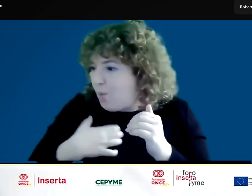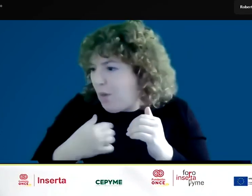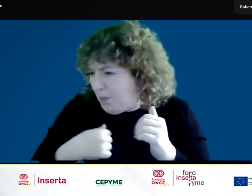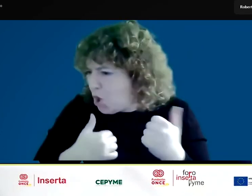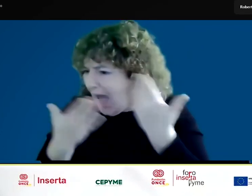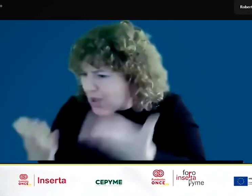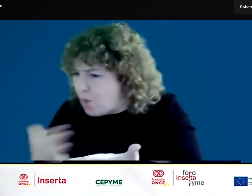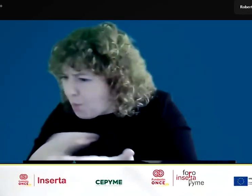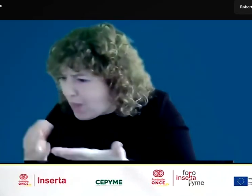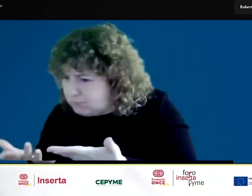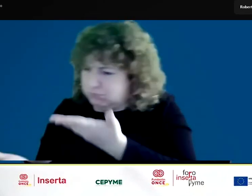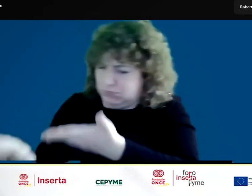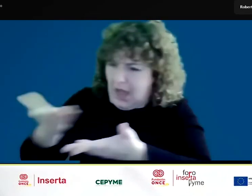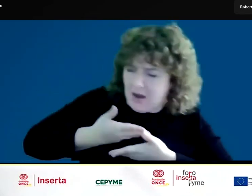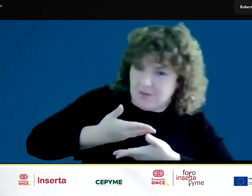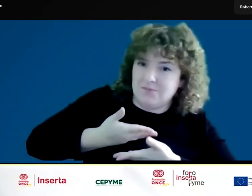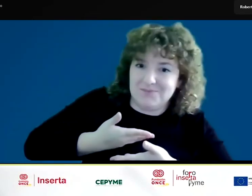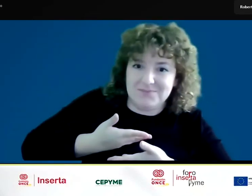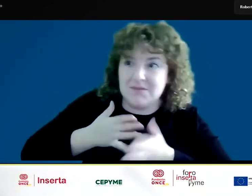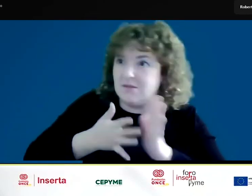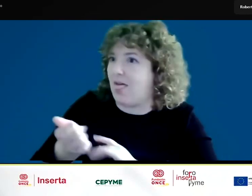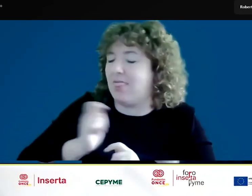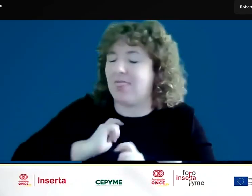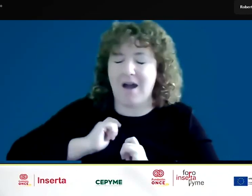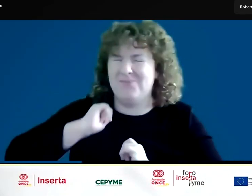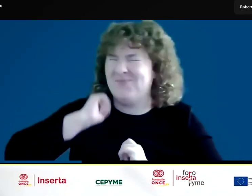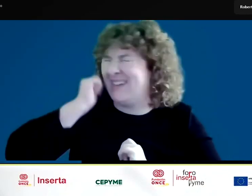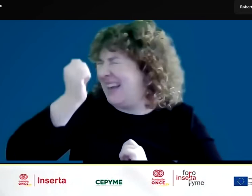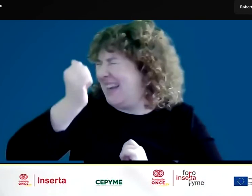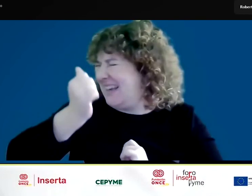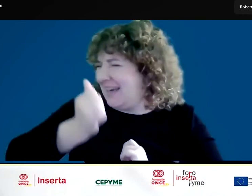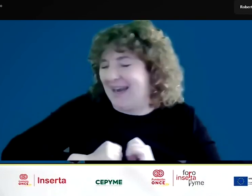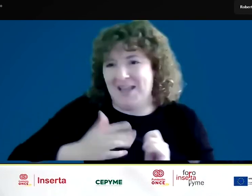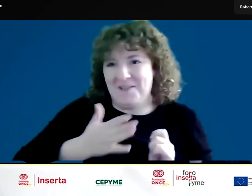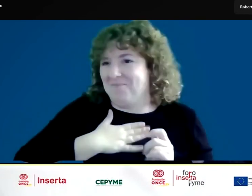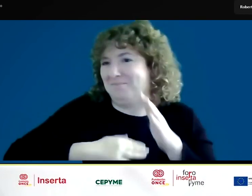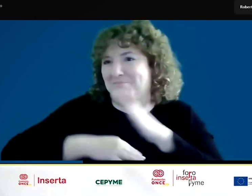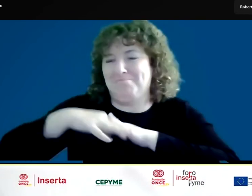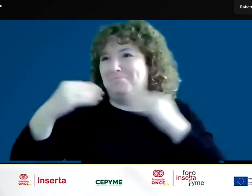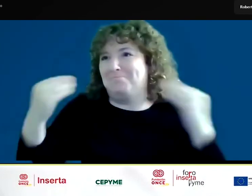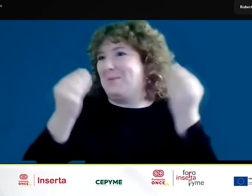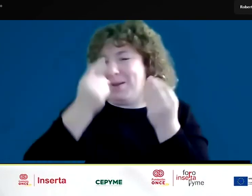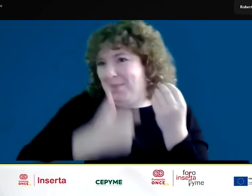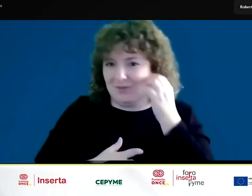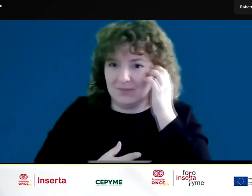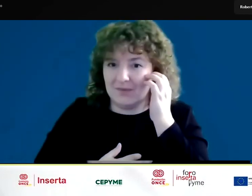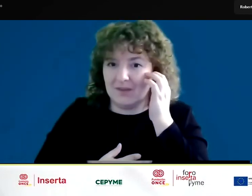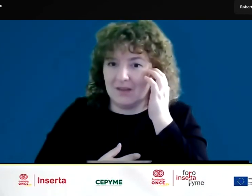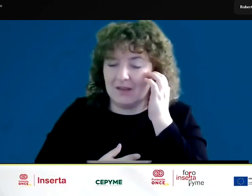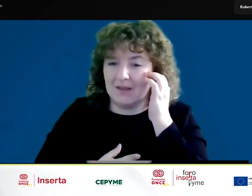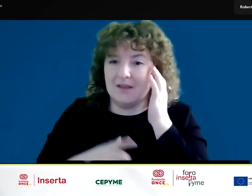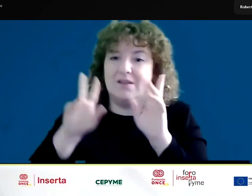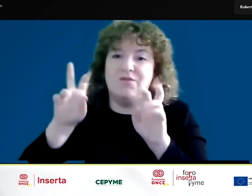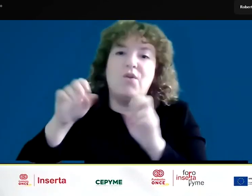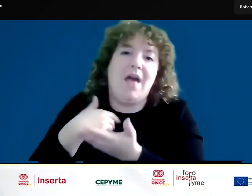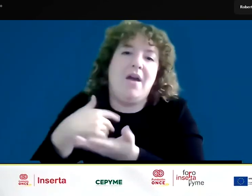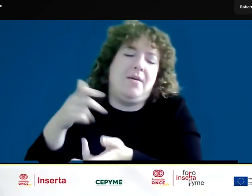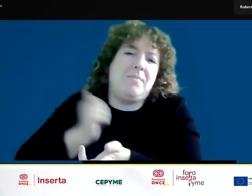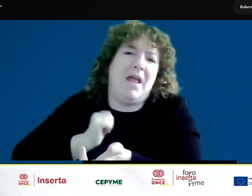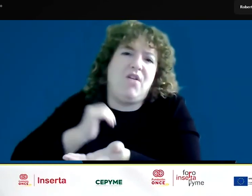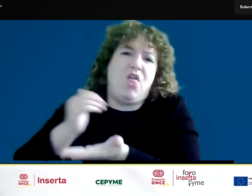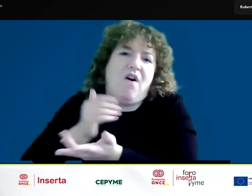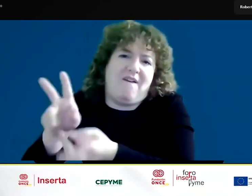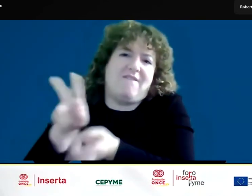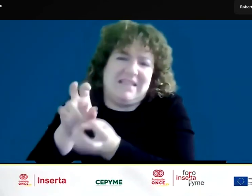a llevar a cabo, pues yo creo que te enriquece muchísimo como persona y evidentemente fuera de lo que son los beneficios fiscales, que evidentemente, ya digo,